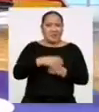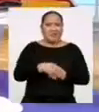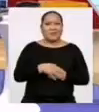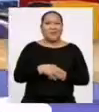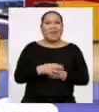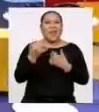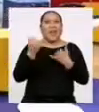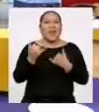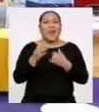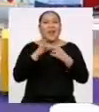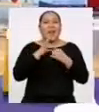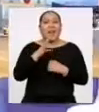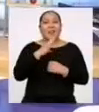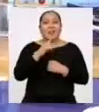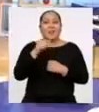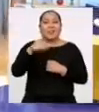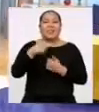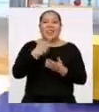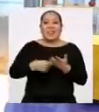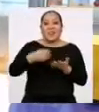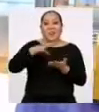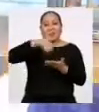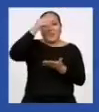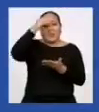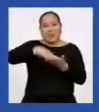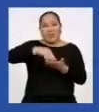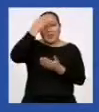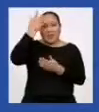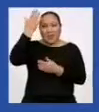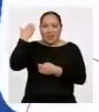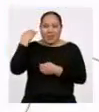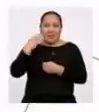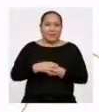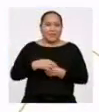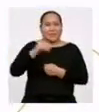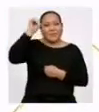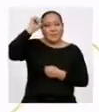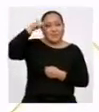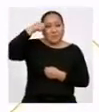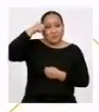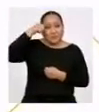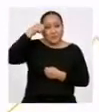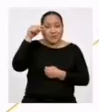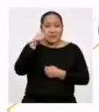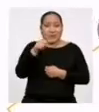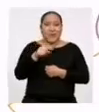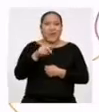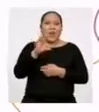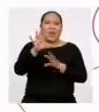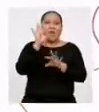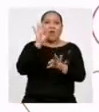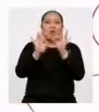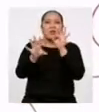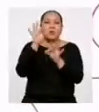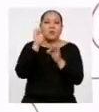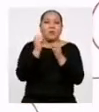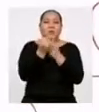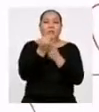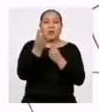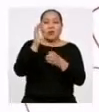lo que hemos venido aprendiendo en las últimas semanas. ¿Recuerdan que logramos descubrir algunas características